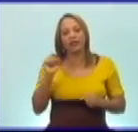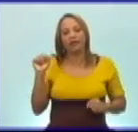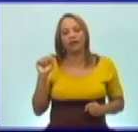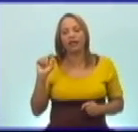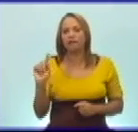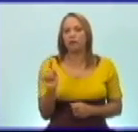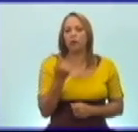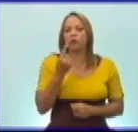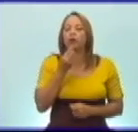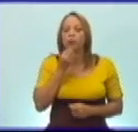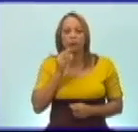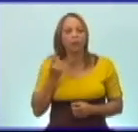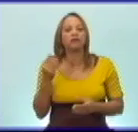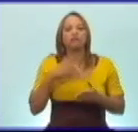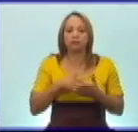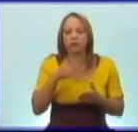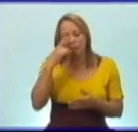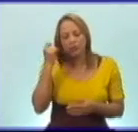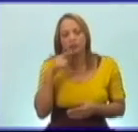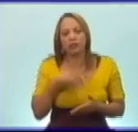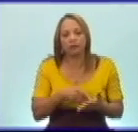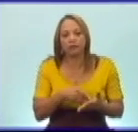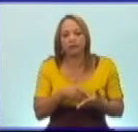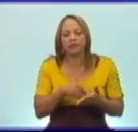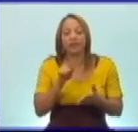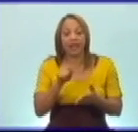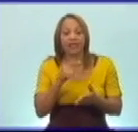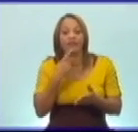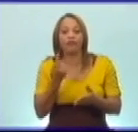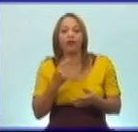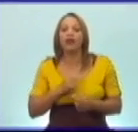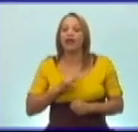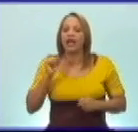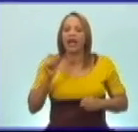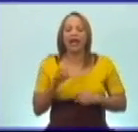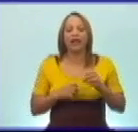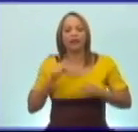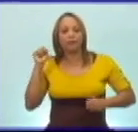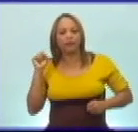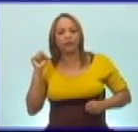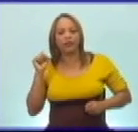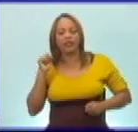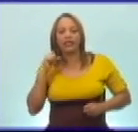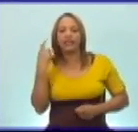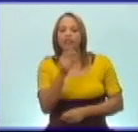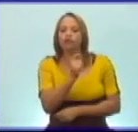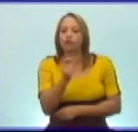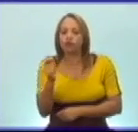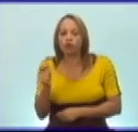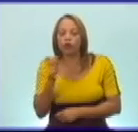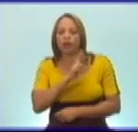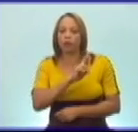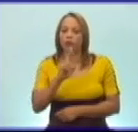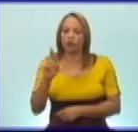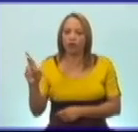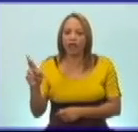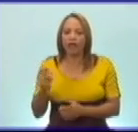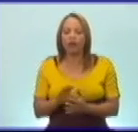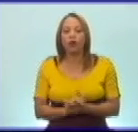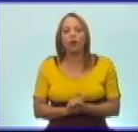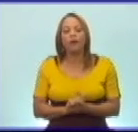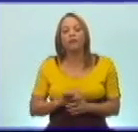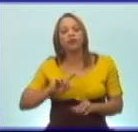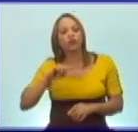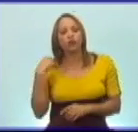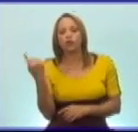primeros en dar el paso al frente. Allí fue artillero, instructor revolucionario, por lo que sus